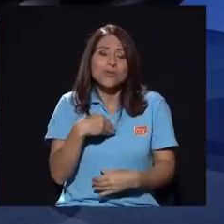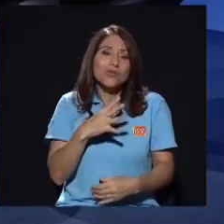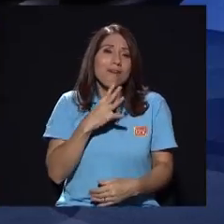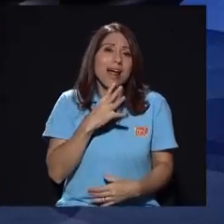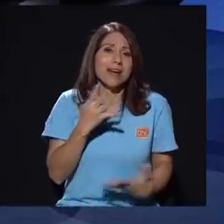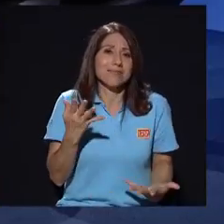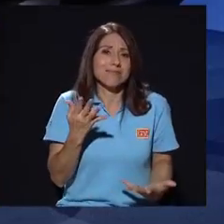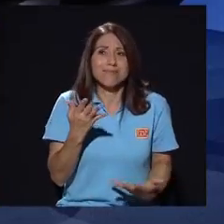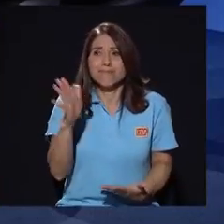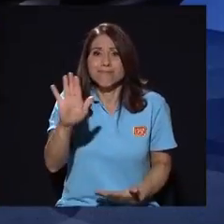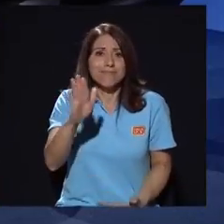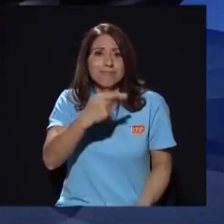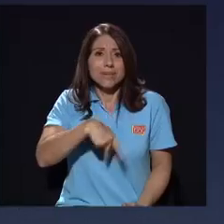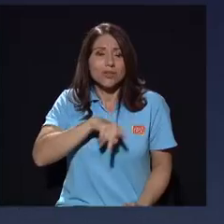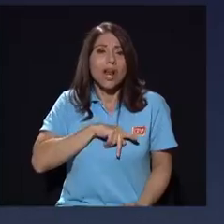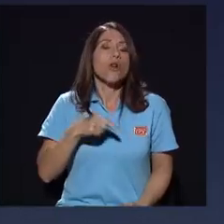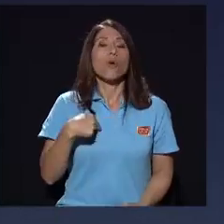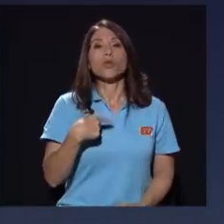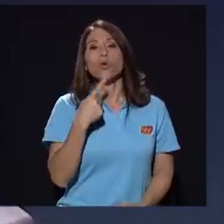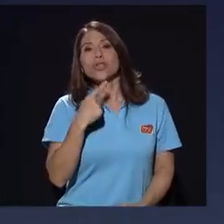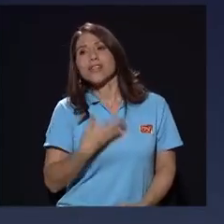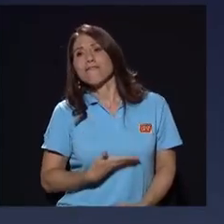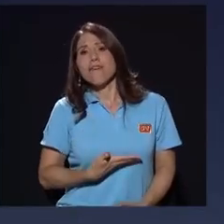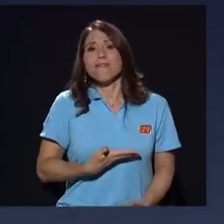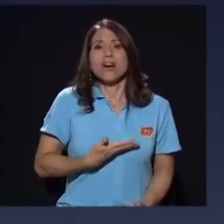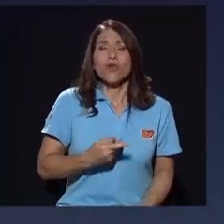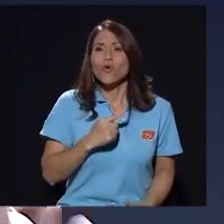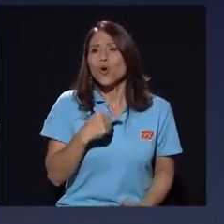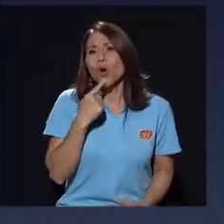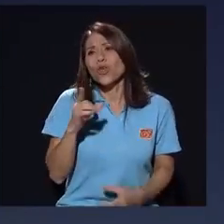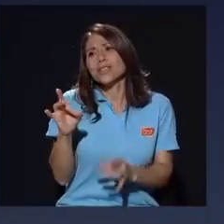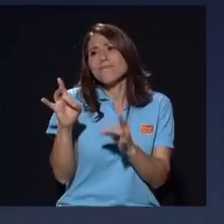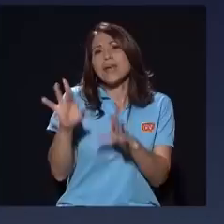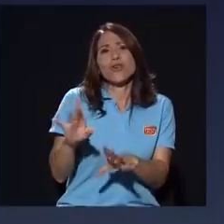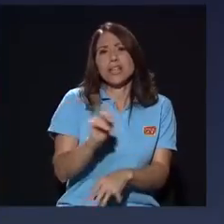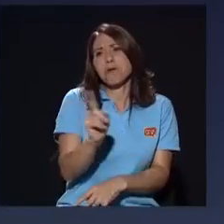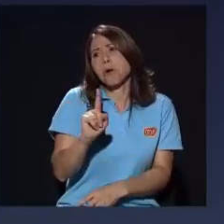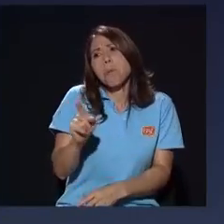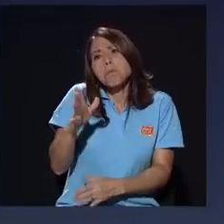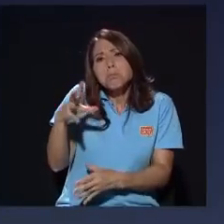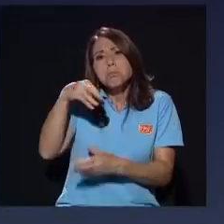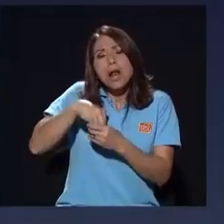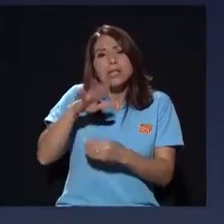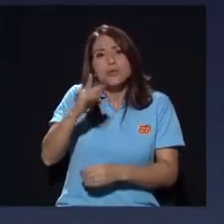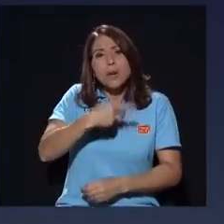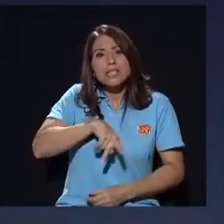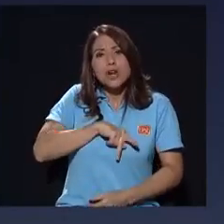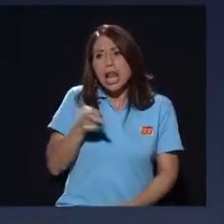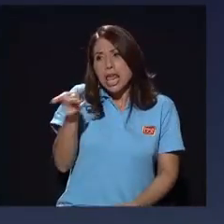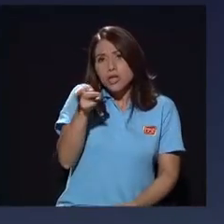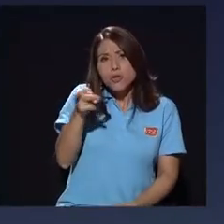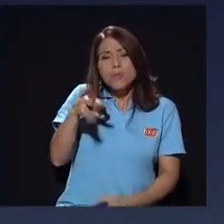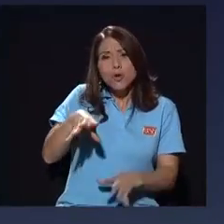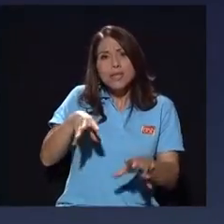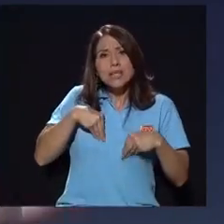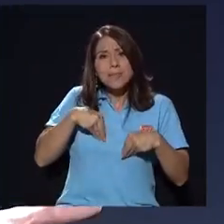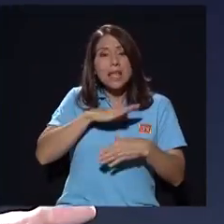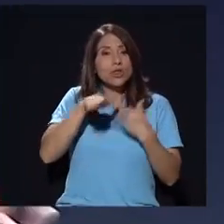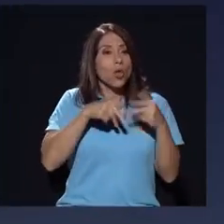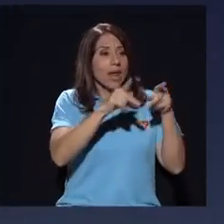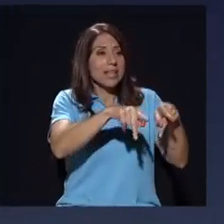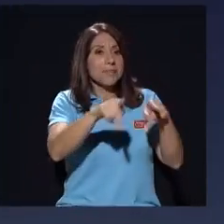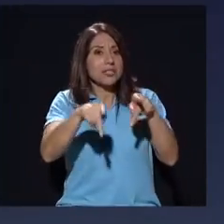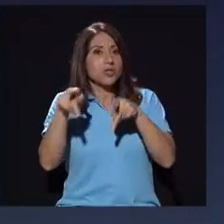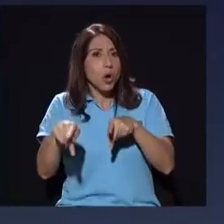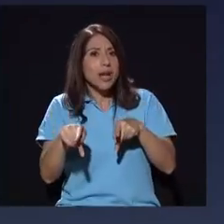fanfarrón uno no lo dice de forma peyorativa ¿verdad? es parte de su personalidad ellos mismos lo aceptan y todas las personas con las que ellos tratan así lo